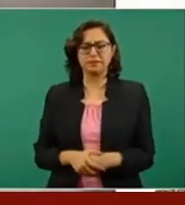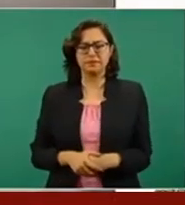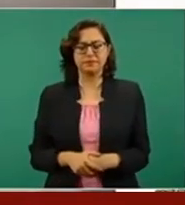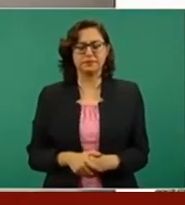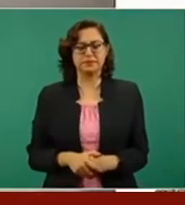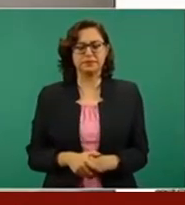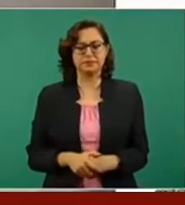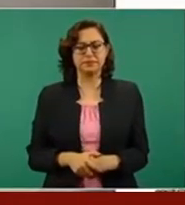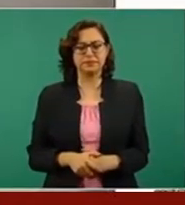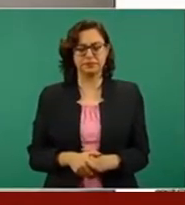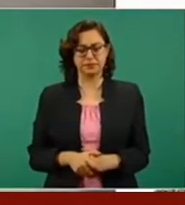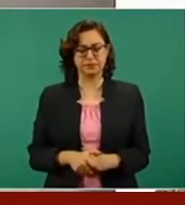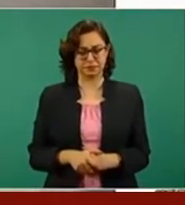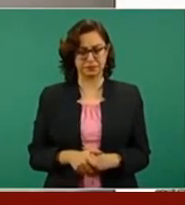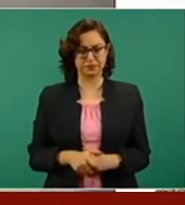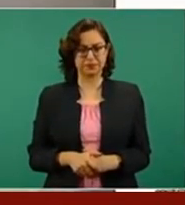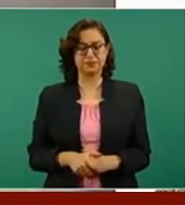favor.